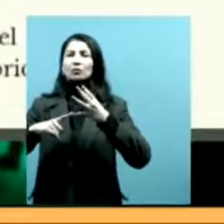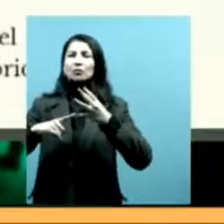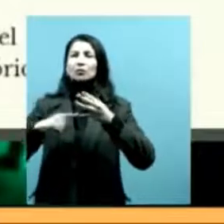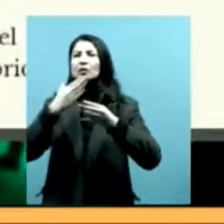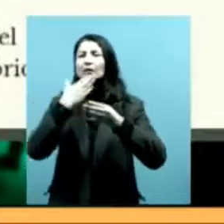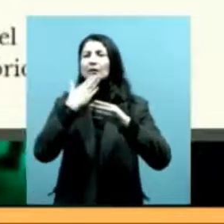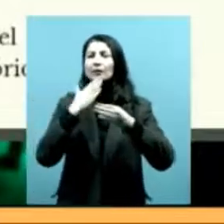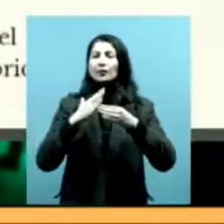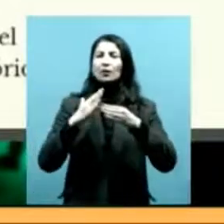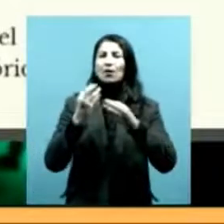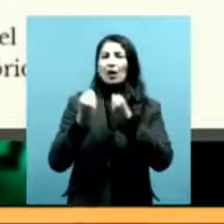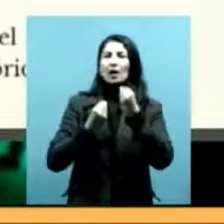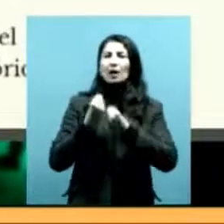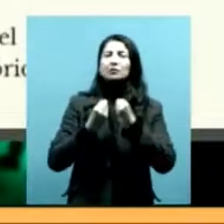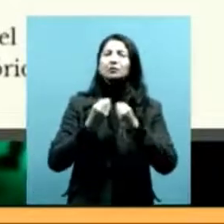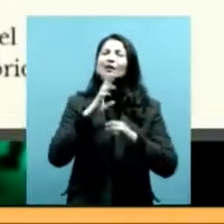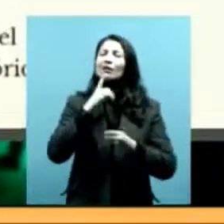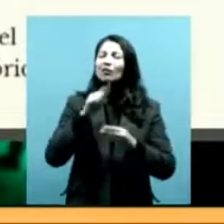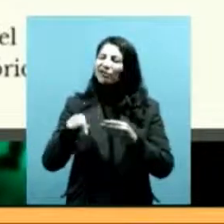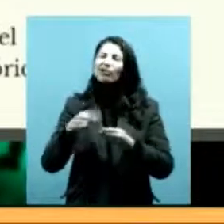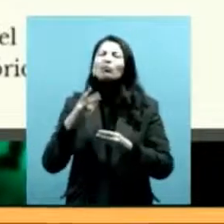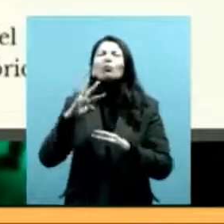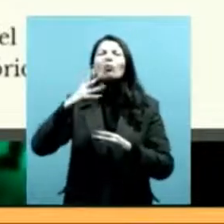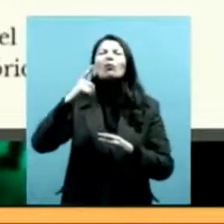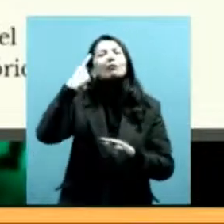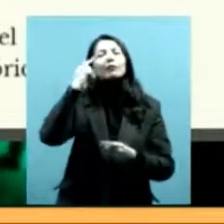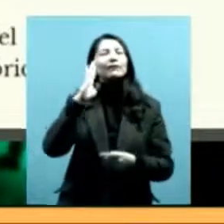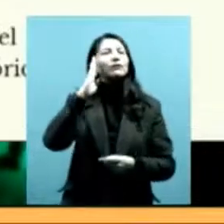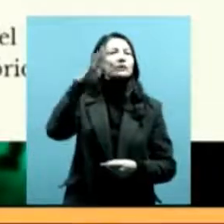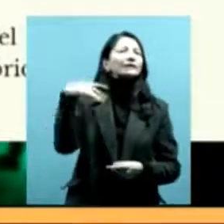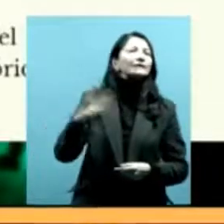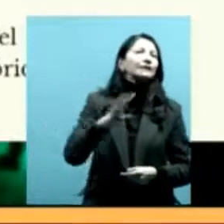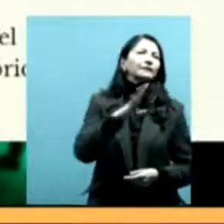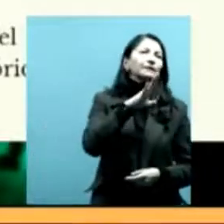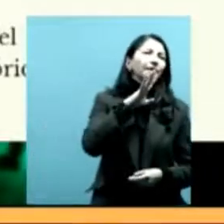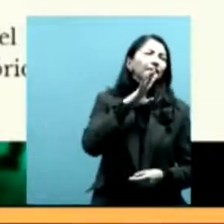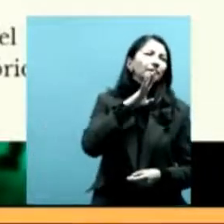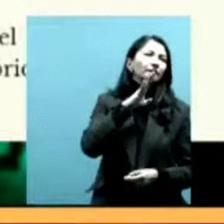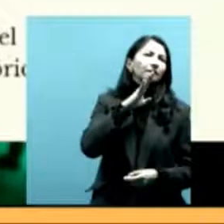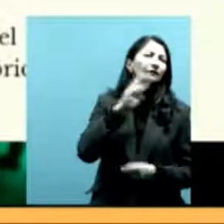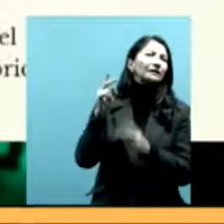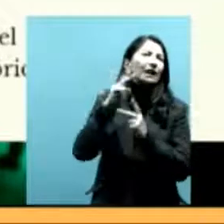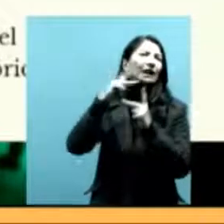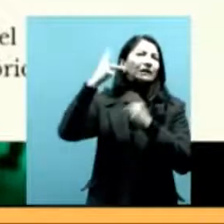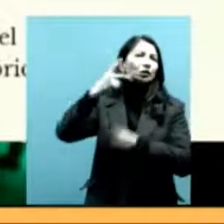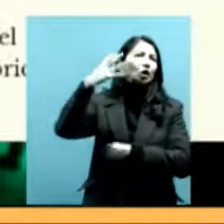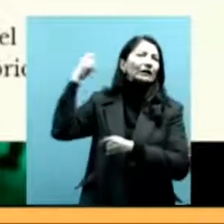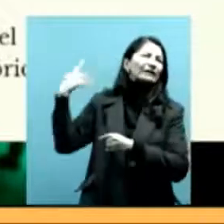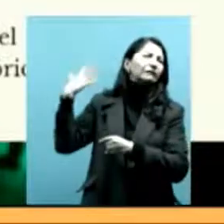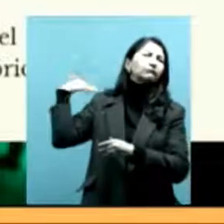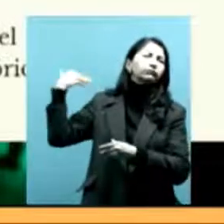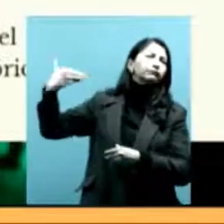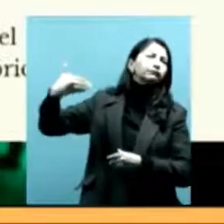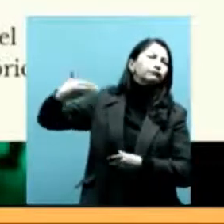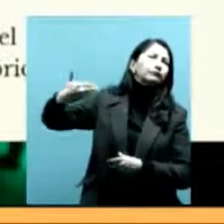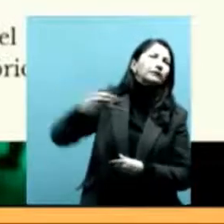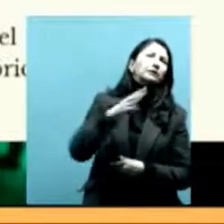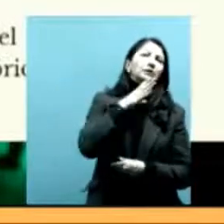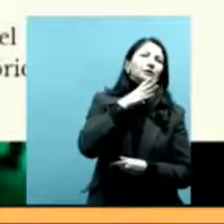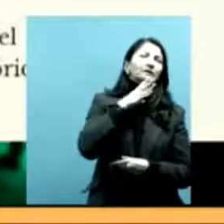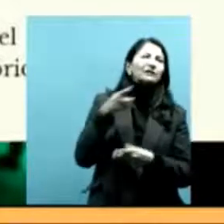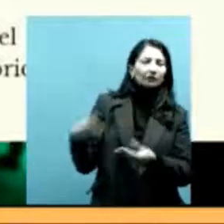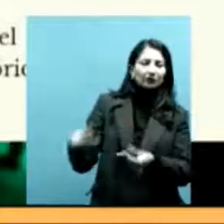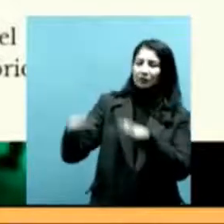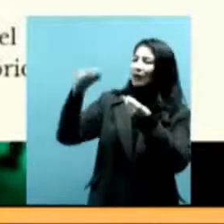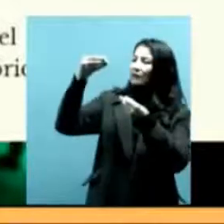encuadre histórico, cuando se crea una narrativa histórica, una historia oficial en relación a esas evidencias de